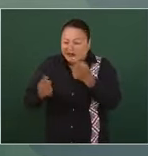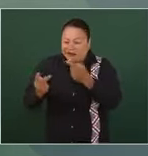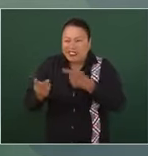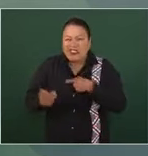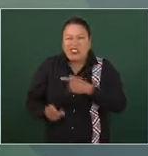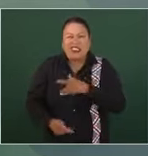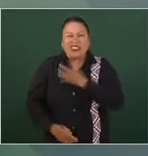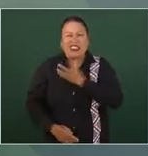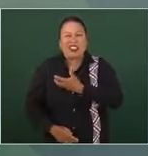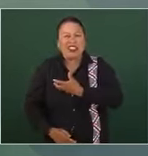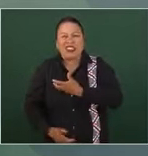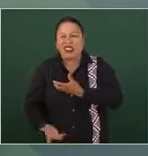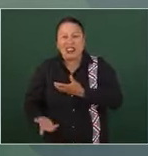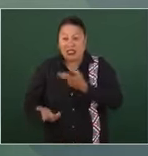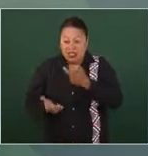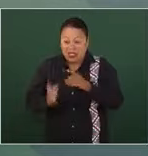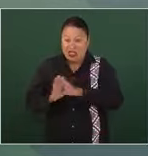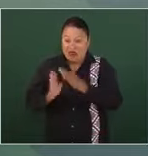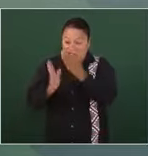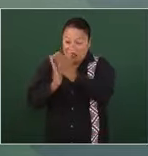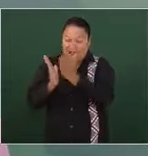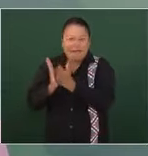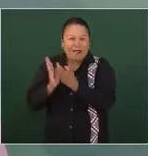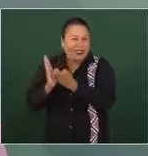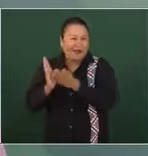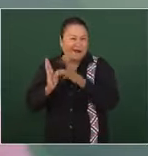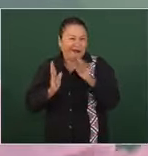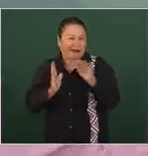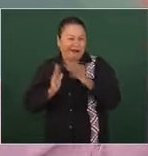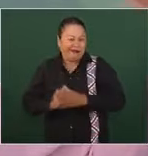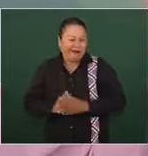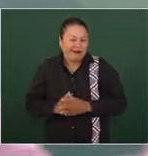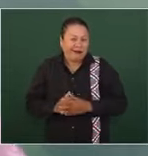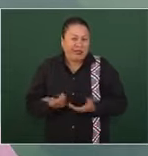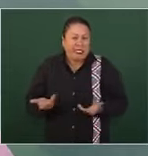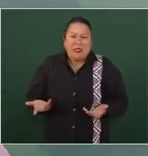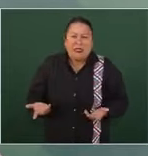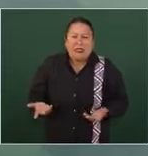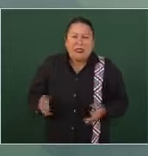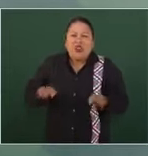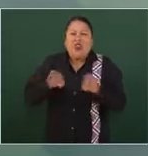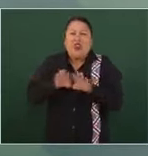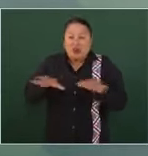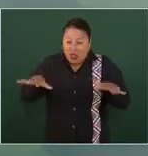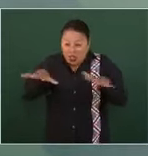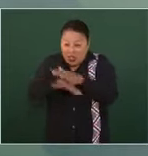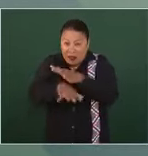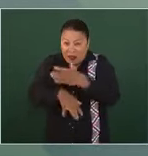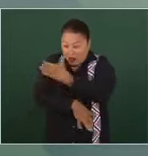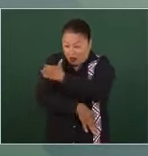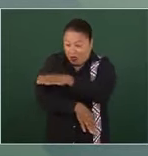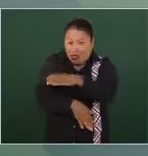no es la regla entonces ¿cómo renovamos el poder judicial?